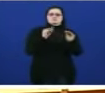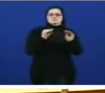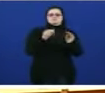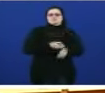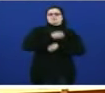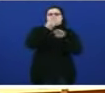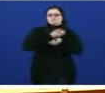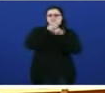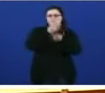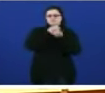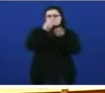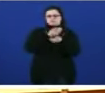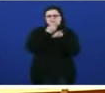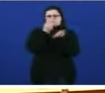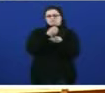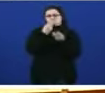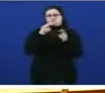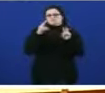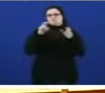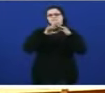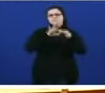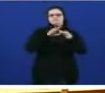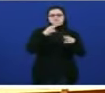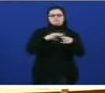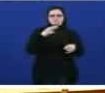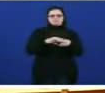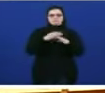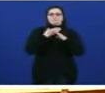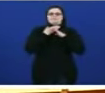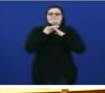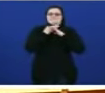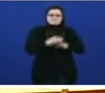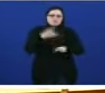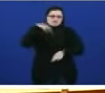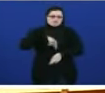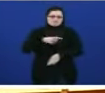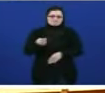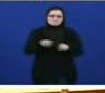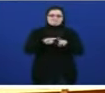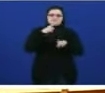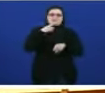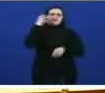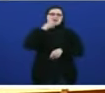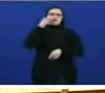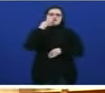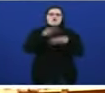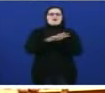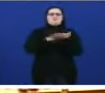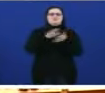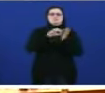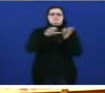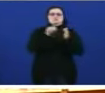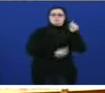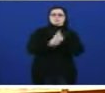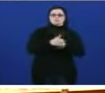necesaria e imprescindível en termos políticos bastou aquí como en todo que o señor Rajoy disese que o estatuto non era unha prioridade